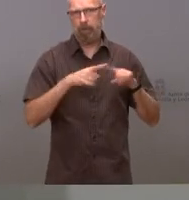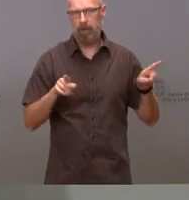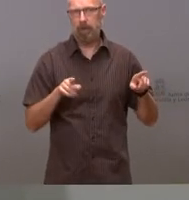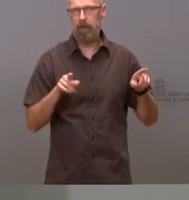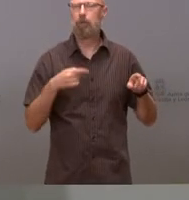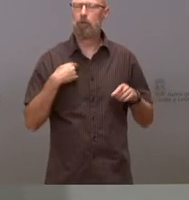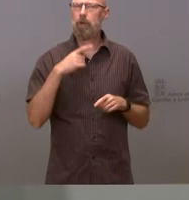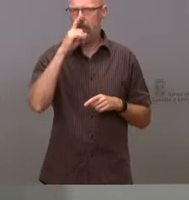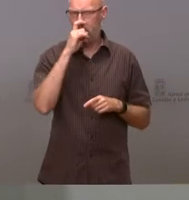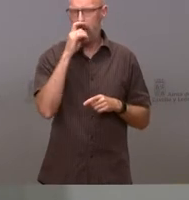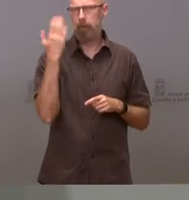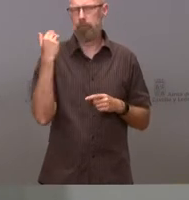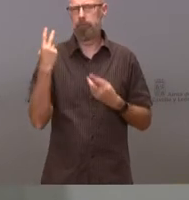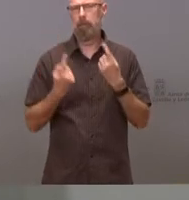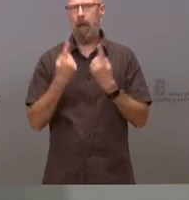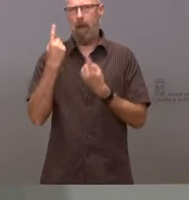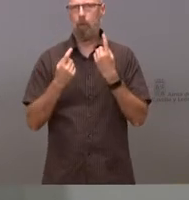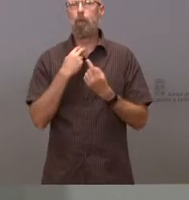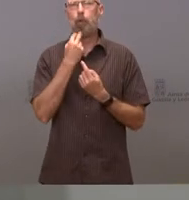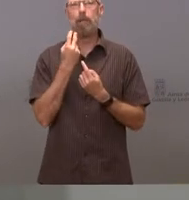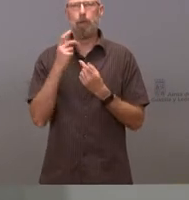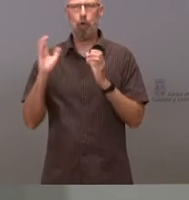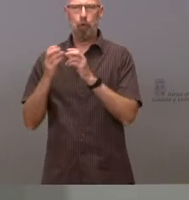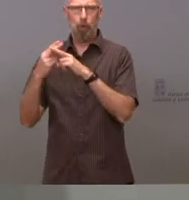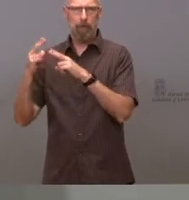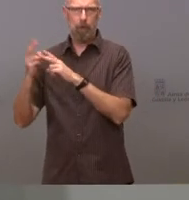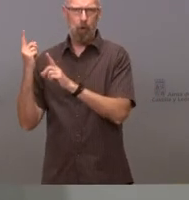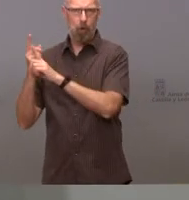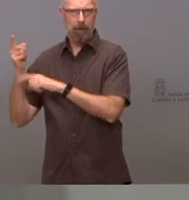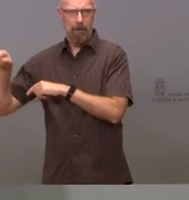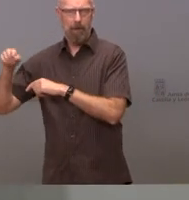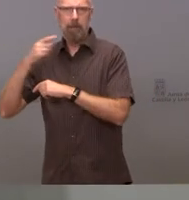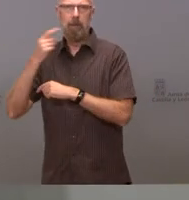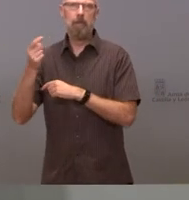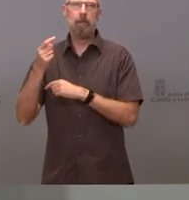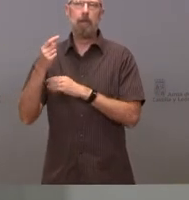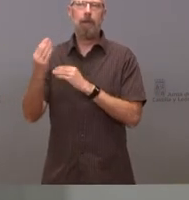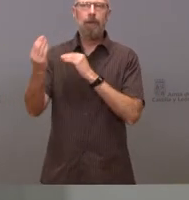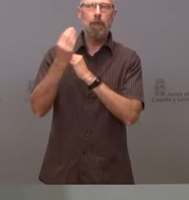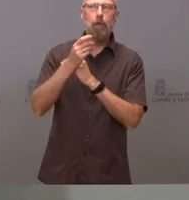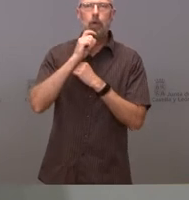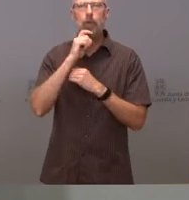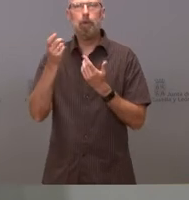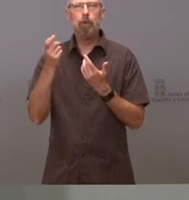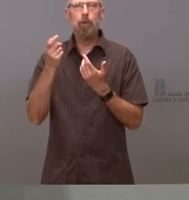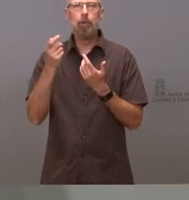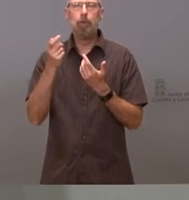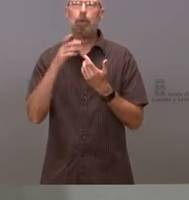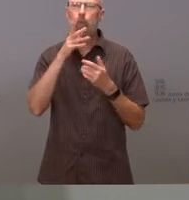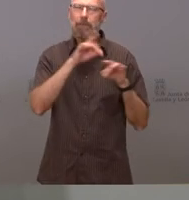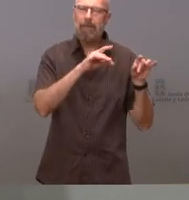frase de algún portavoz de la oposición diciendo que a ver si esto hay que financiarlo por árbol pues mire esto sí esto sí